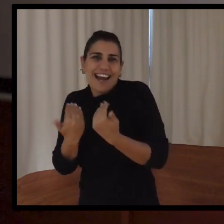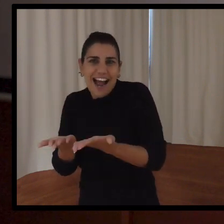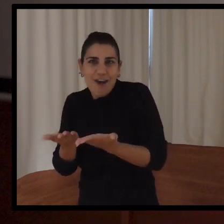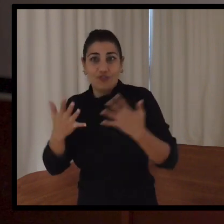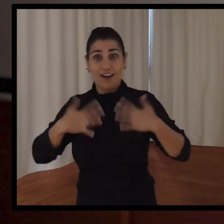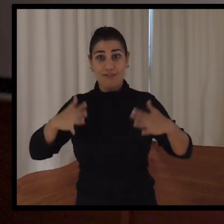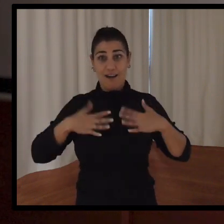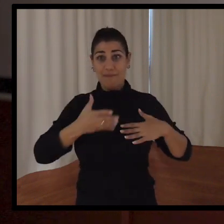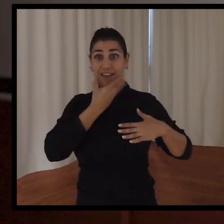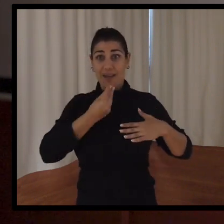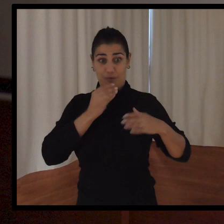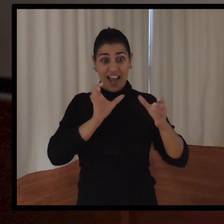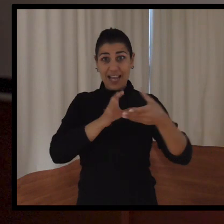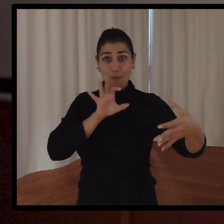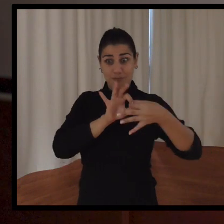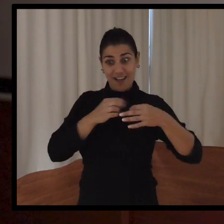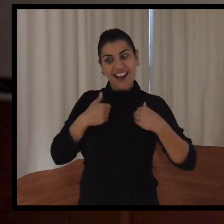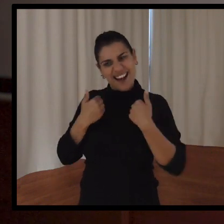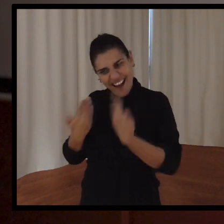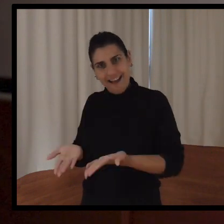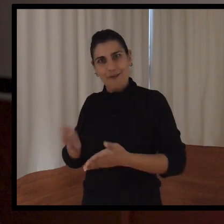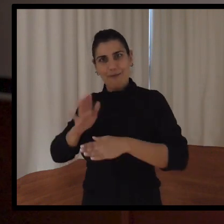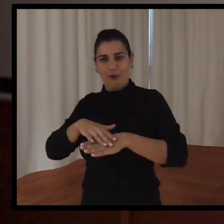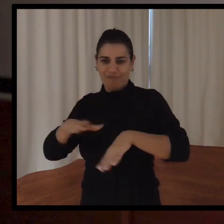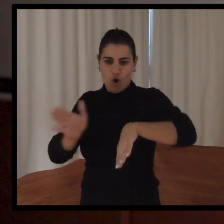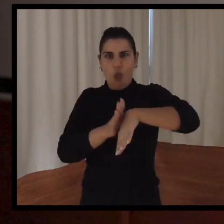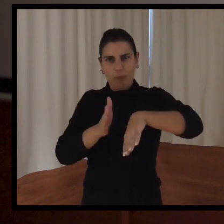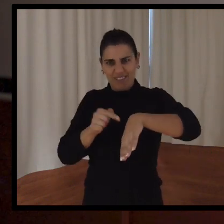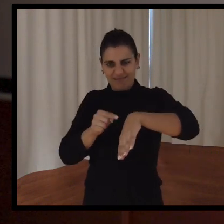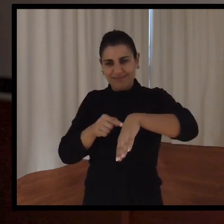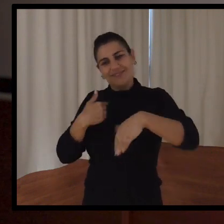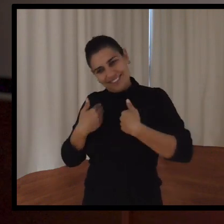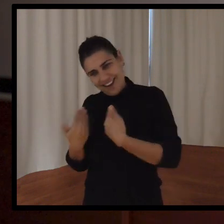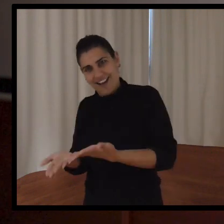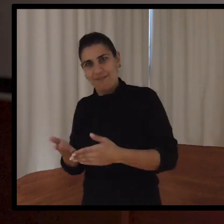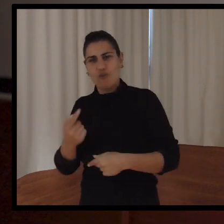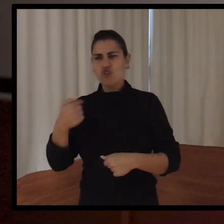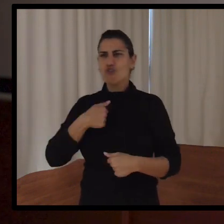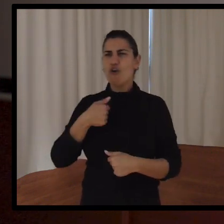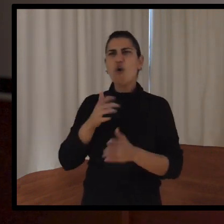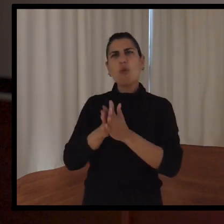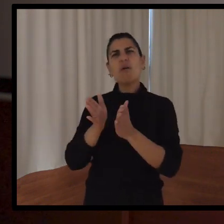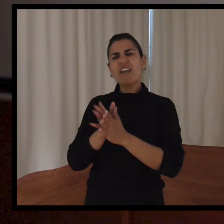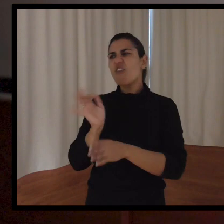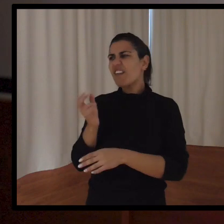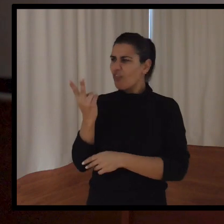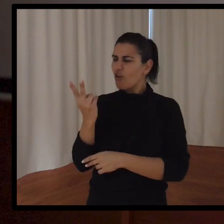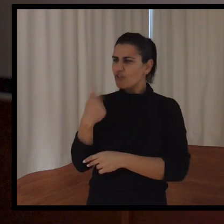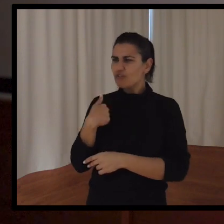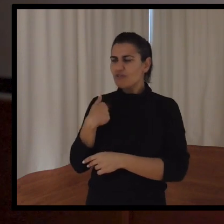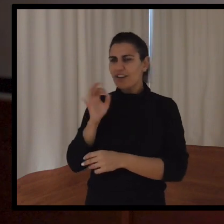camisa de la Unión Deportiva Las Palmas, para que lo tuvieran de recuerdo. Incluso fuimos yo y otro compañero más, fue Víctor.